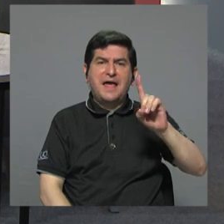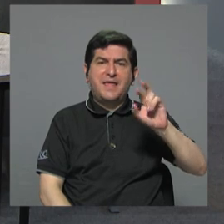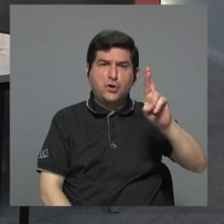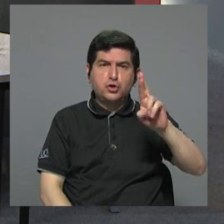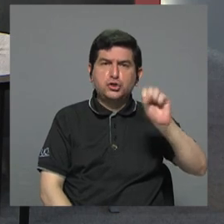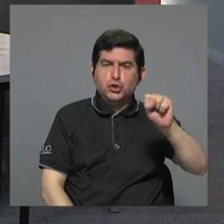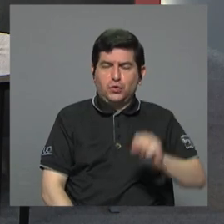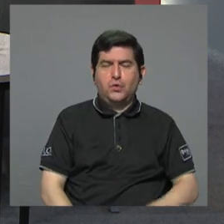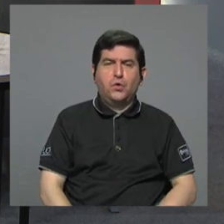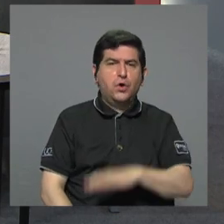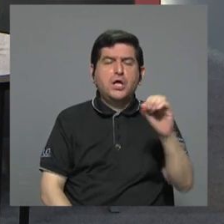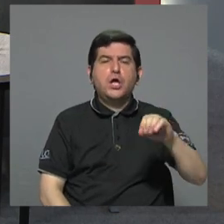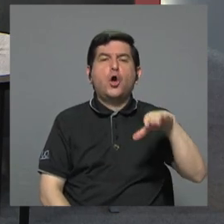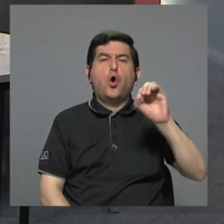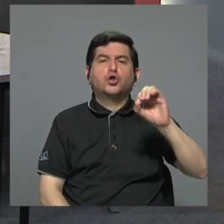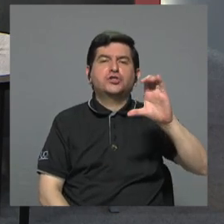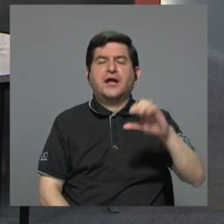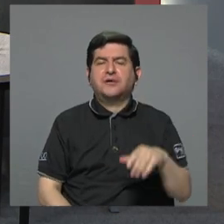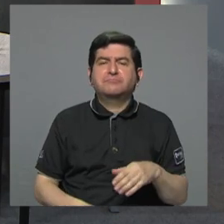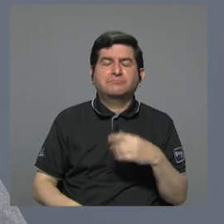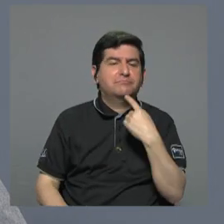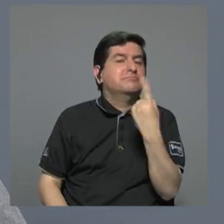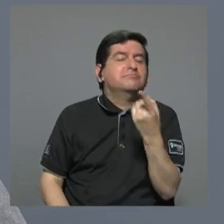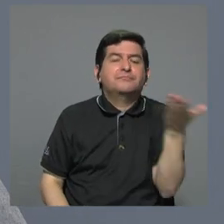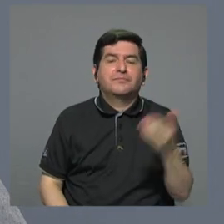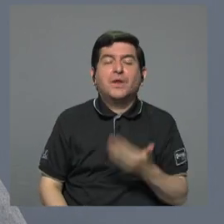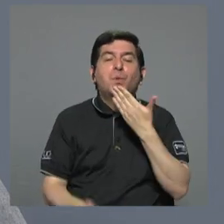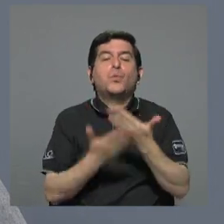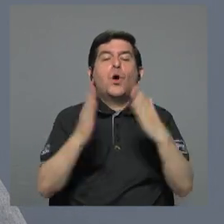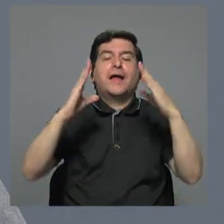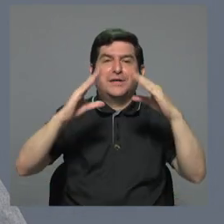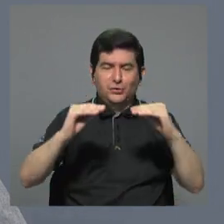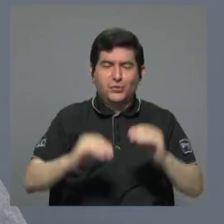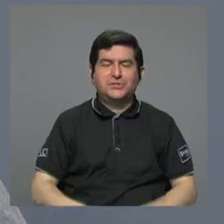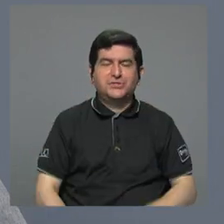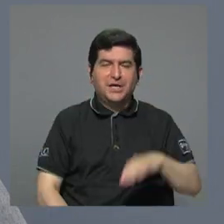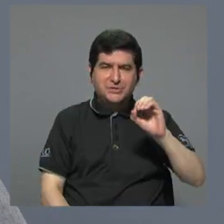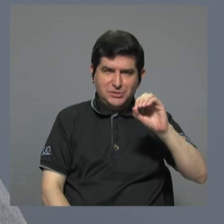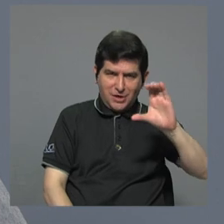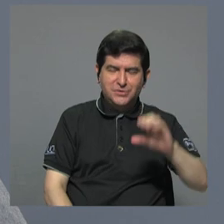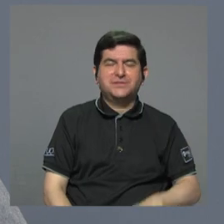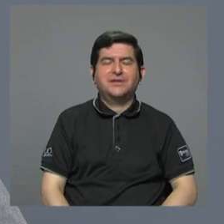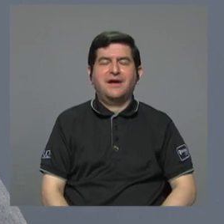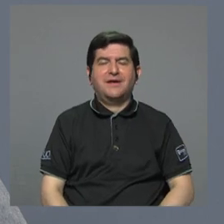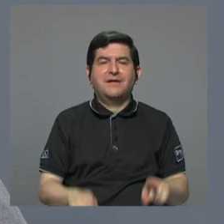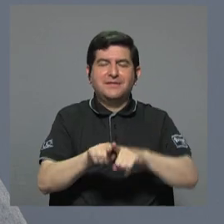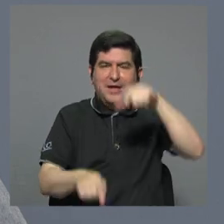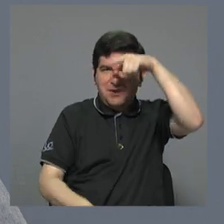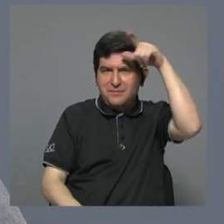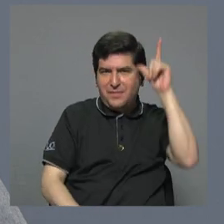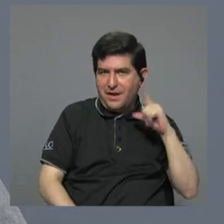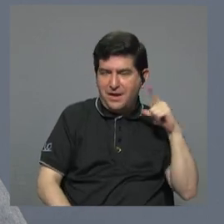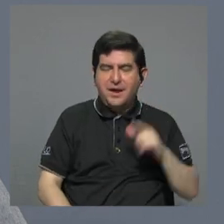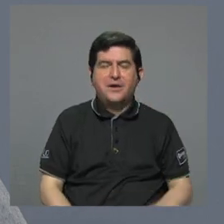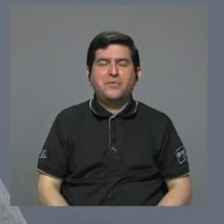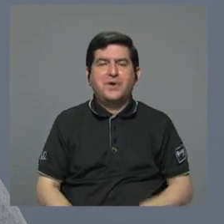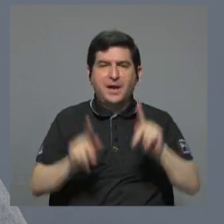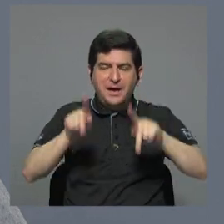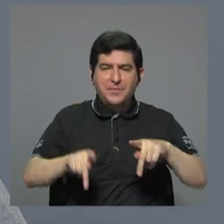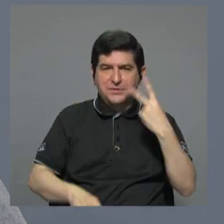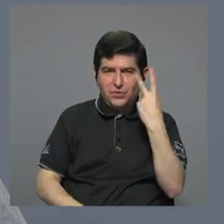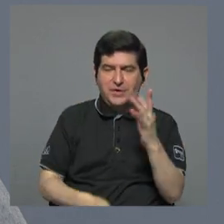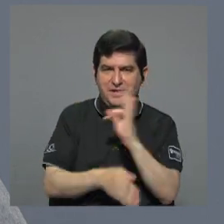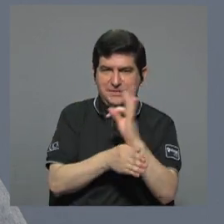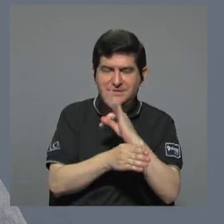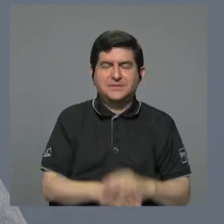Solís y qué dice don Óscar Campos? Bueno, muy buenas noches, don Óscar, Laura y los televidentes. Muchísimas gracias